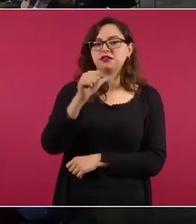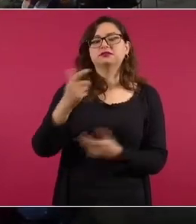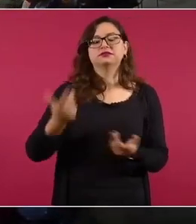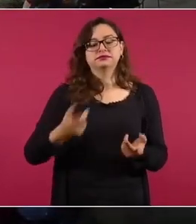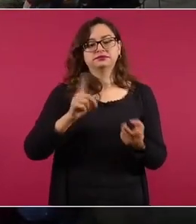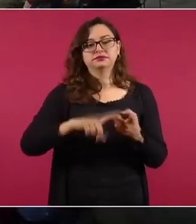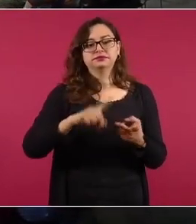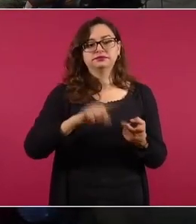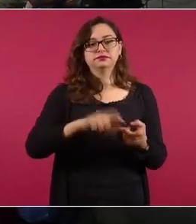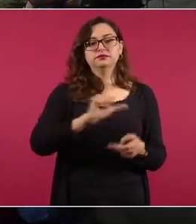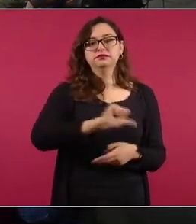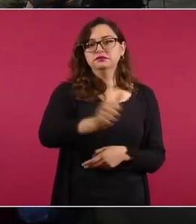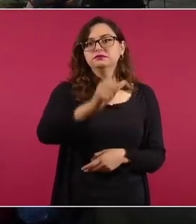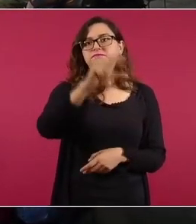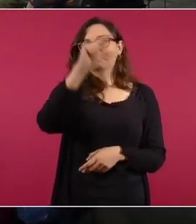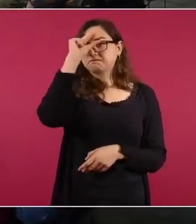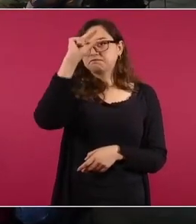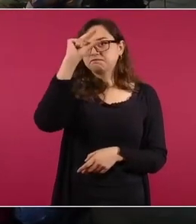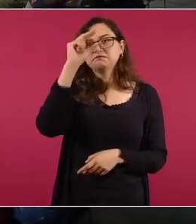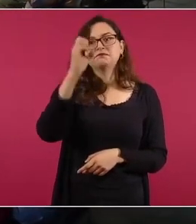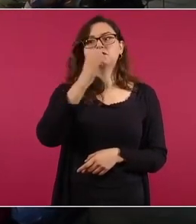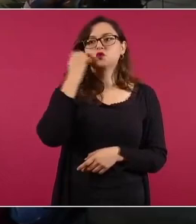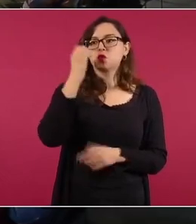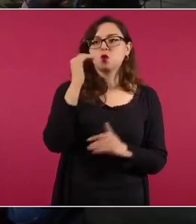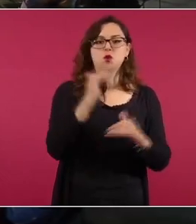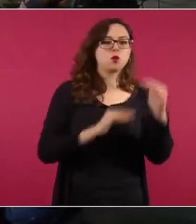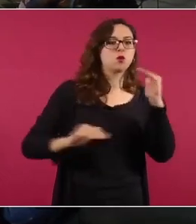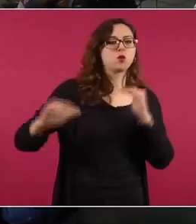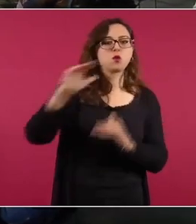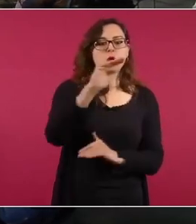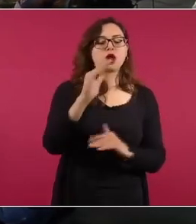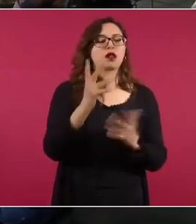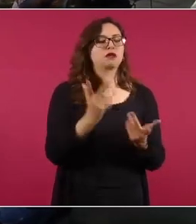académicos y auténticos